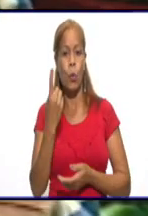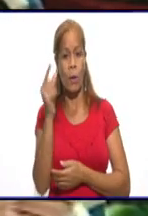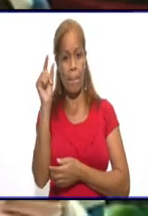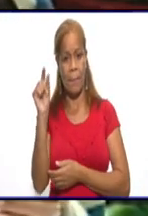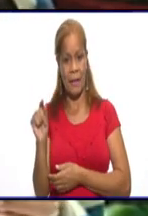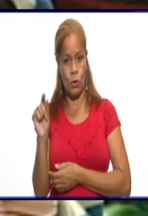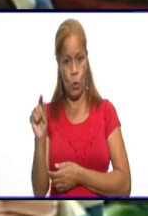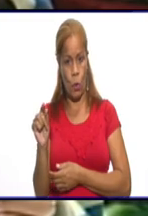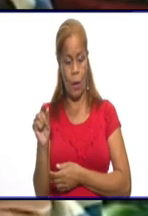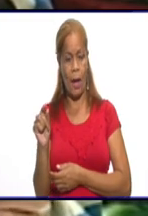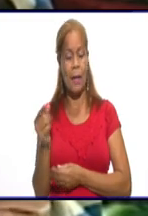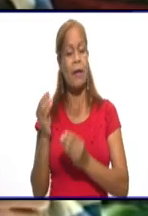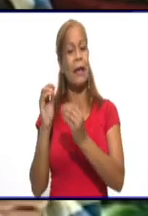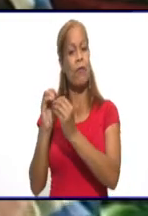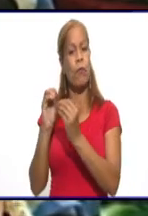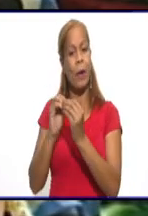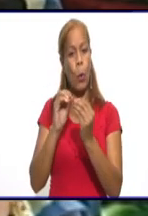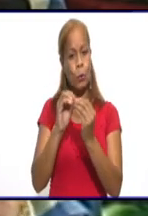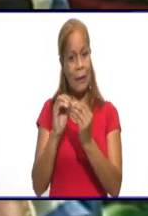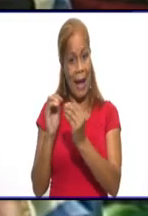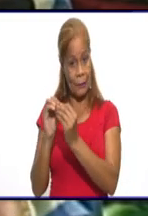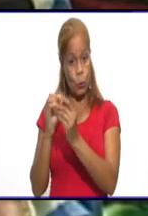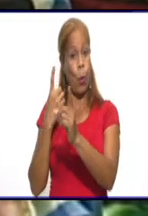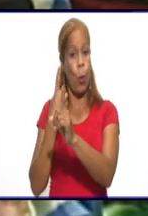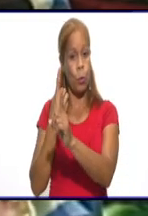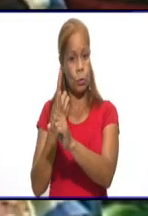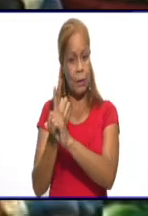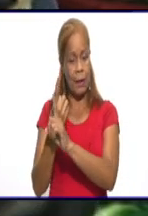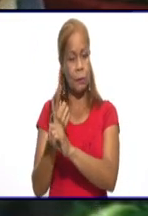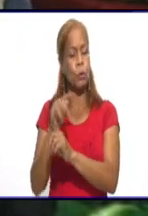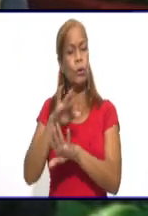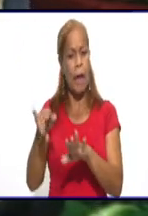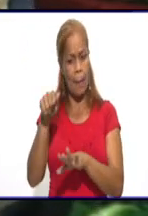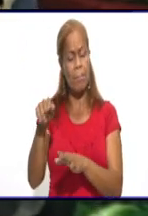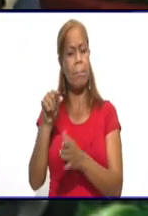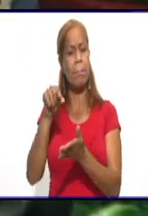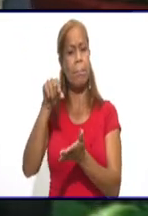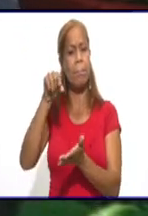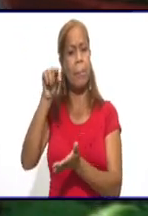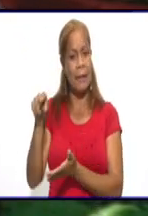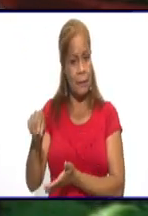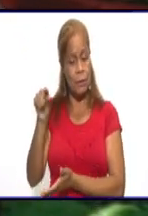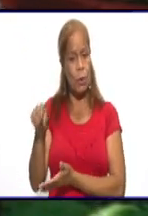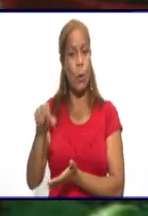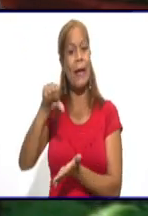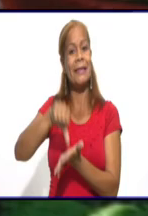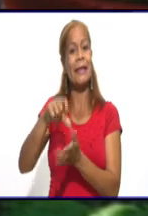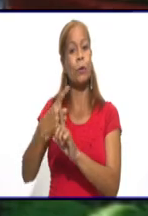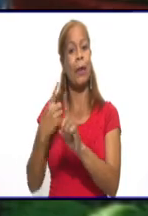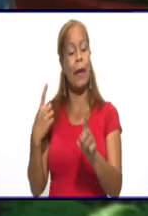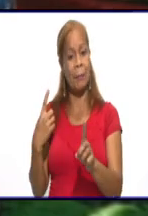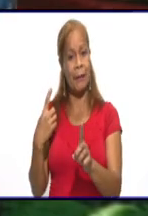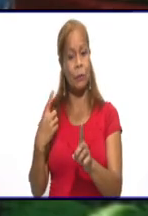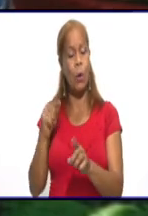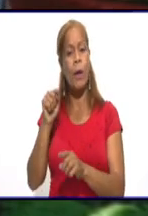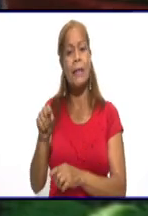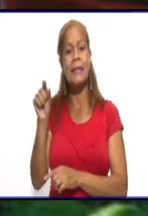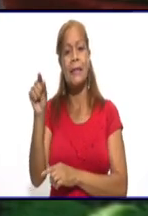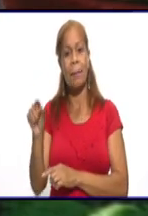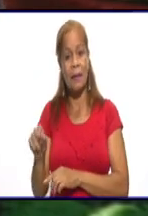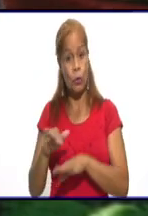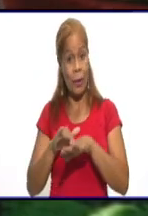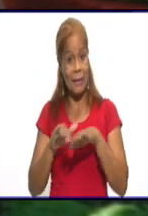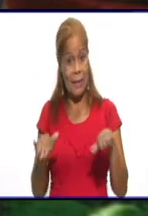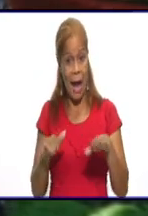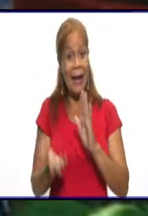fue contacto de un positivo a la COVID-19? Estuvo en un centro de aislamiento. Ese contacto ya está de alta. ¿Cuándo esa persona